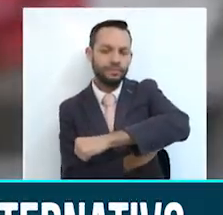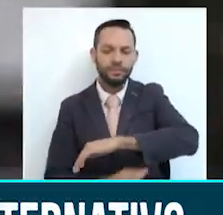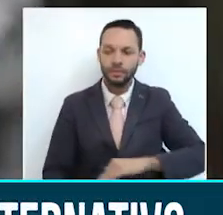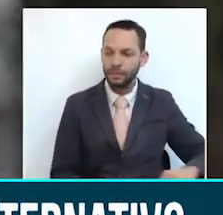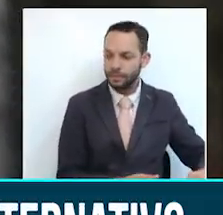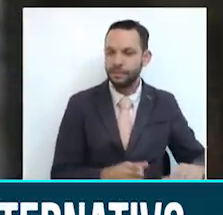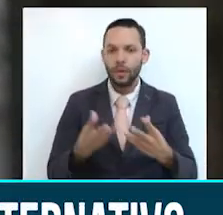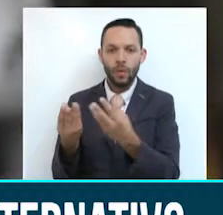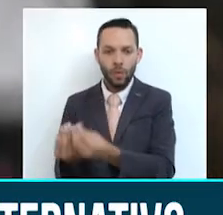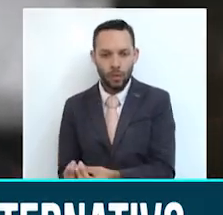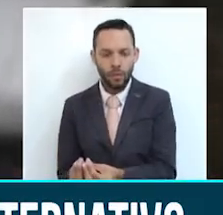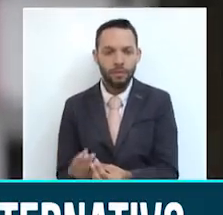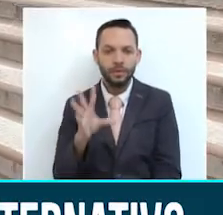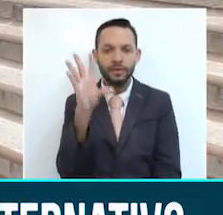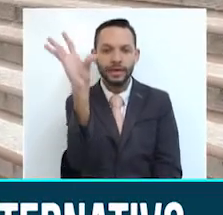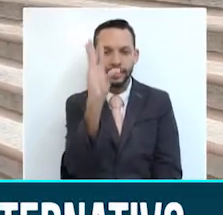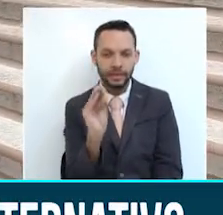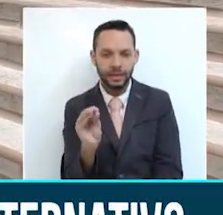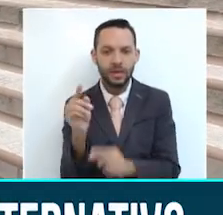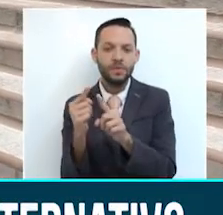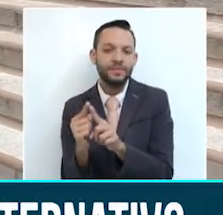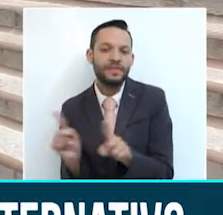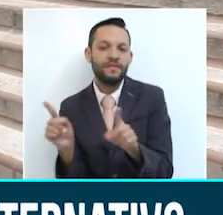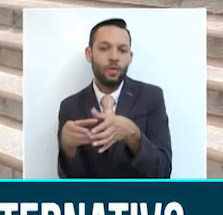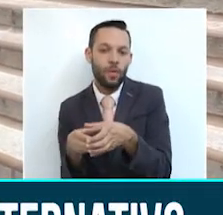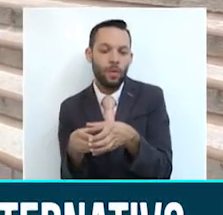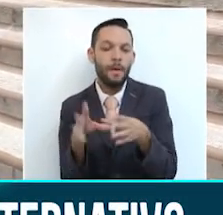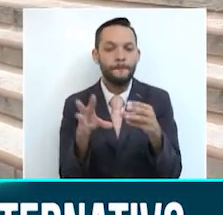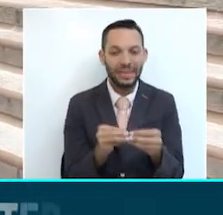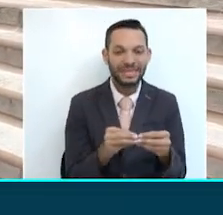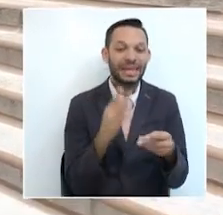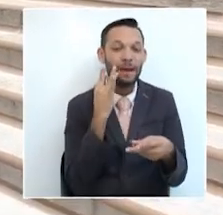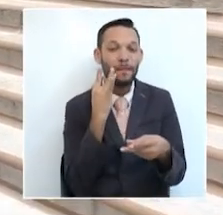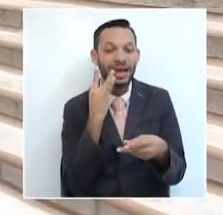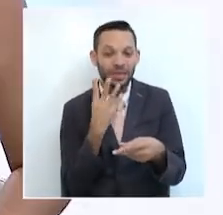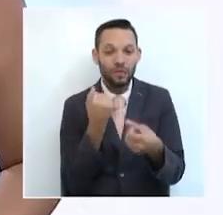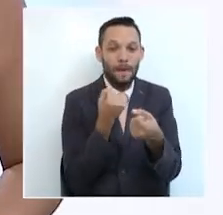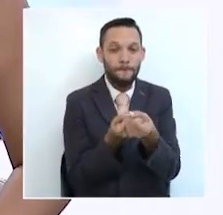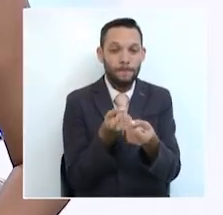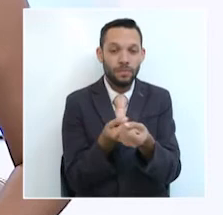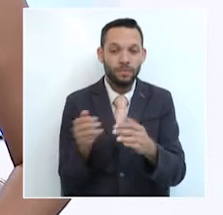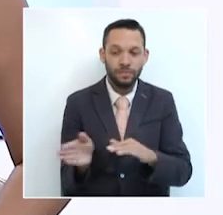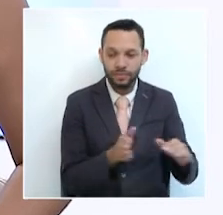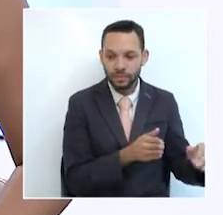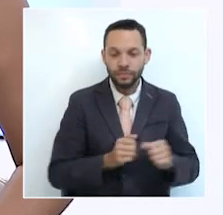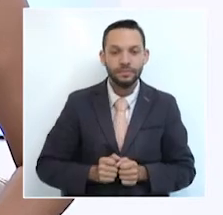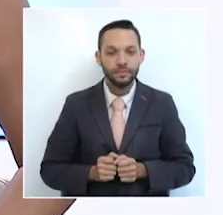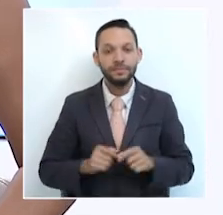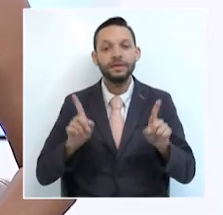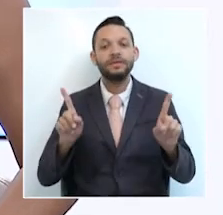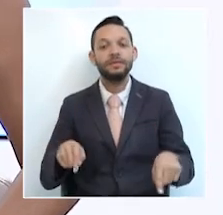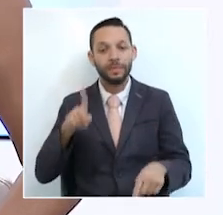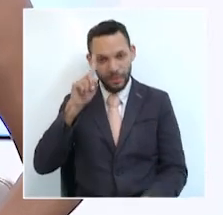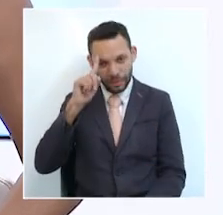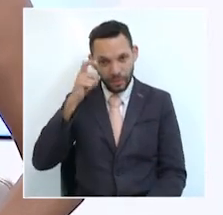acompañado por el movimiento Quindío Diferente y está avalado por el Polo Democrático Alternativo. Y el candidato a la gobernación,